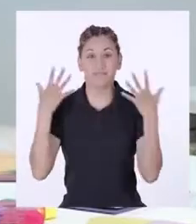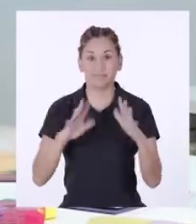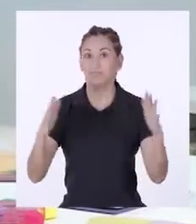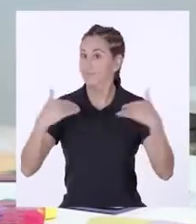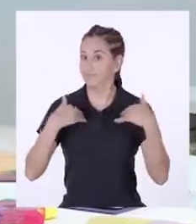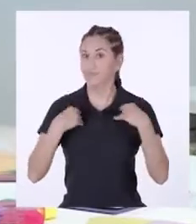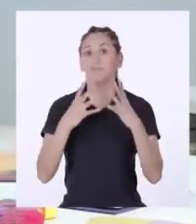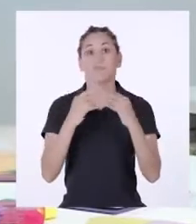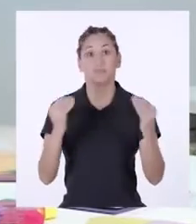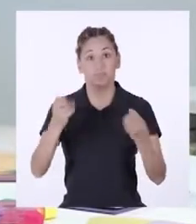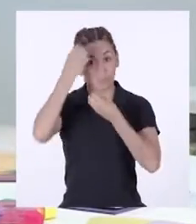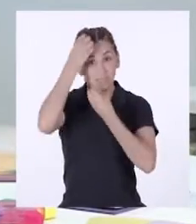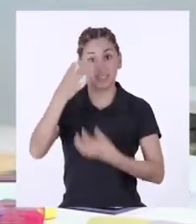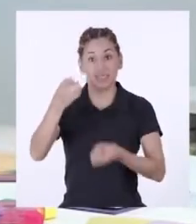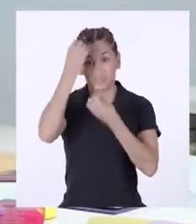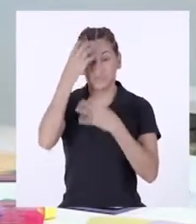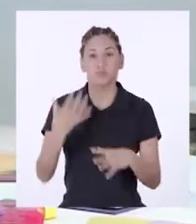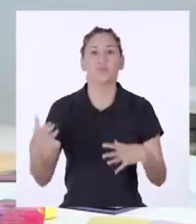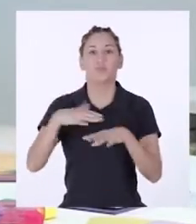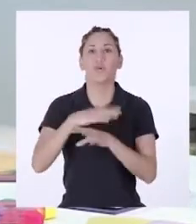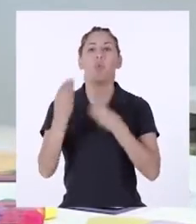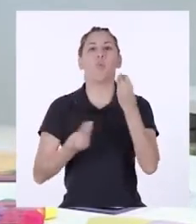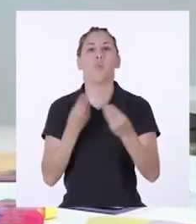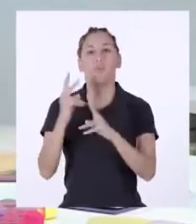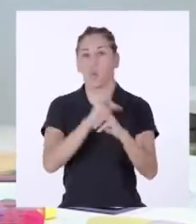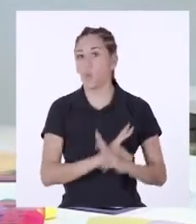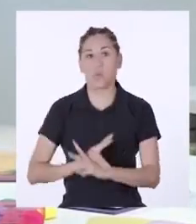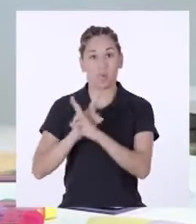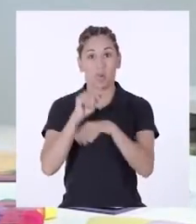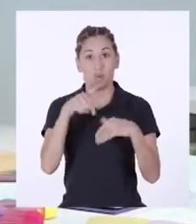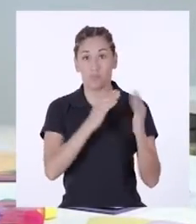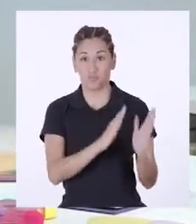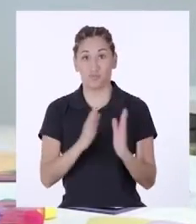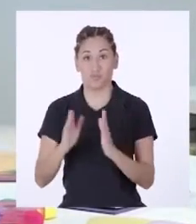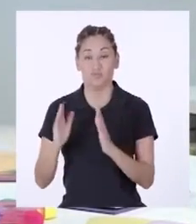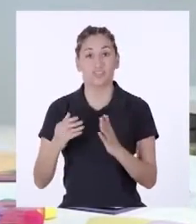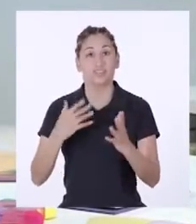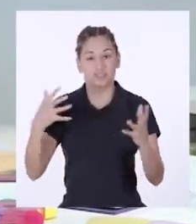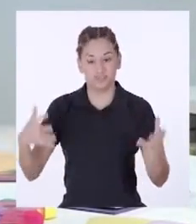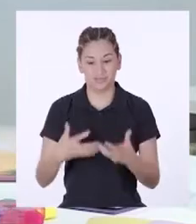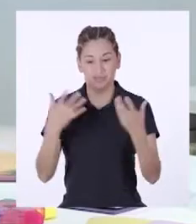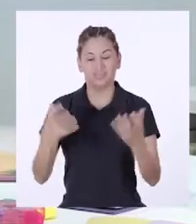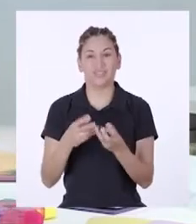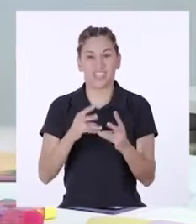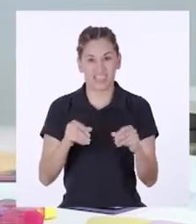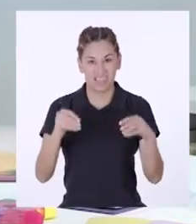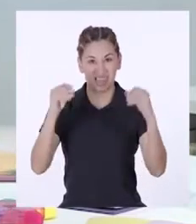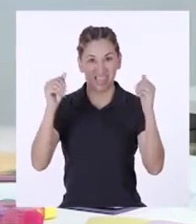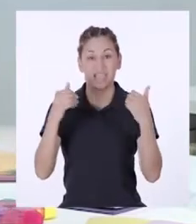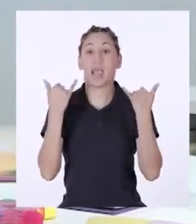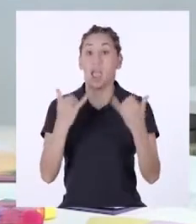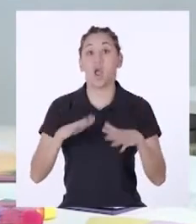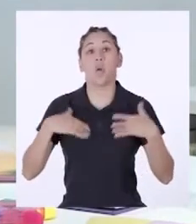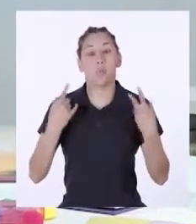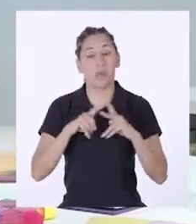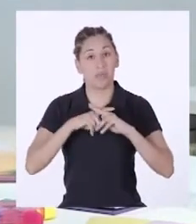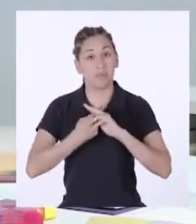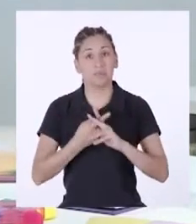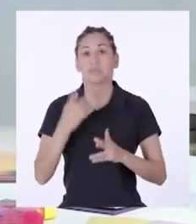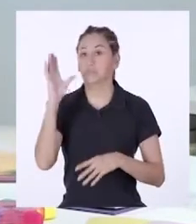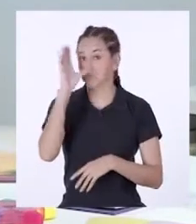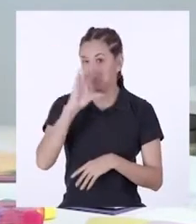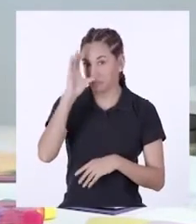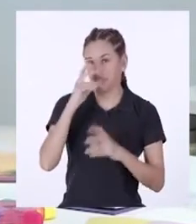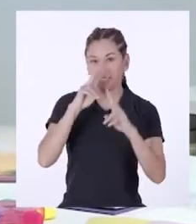Creo que ya tenemos bastante información sobre cómo cuidar nuestro proceso de compostaje. Ahora podríamos empezar a